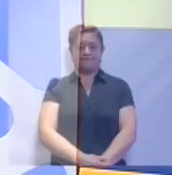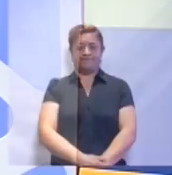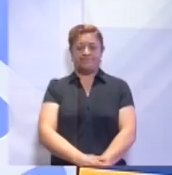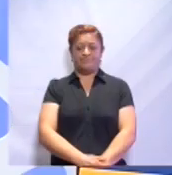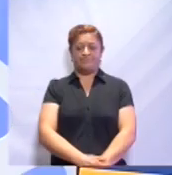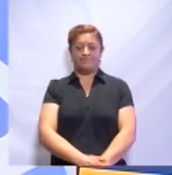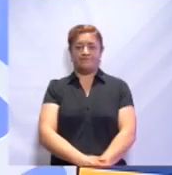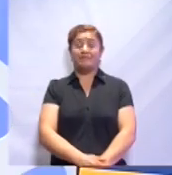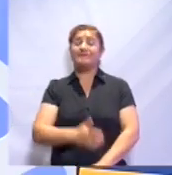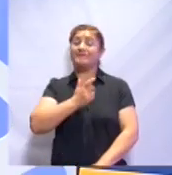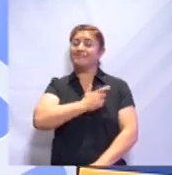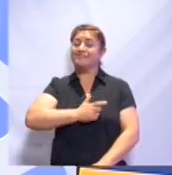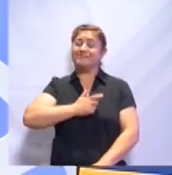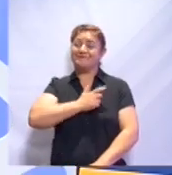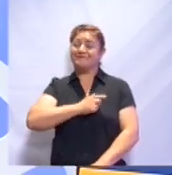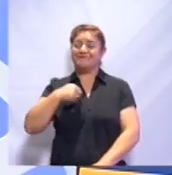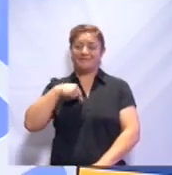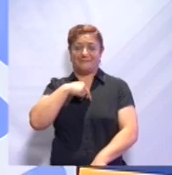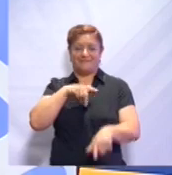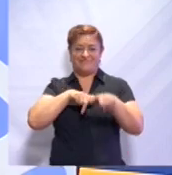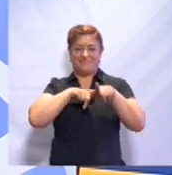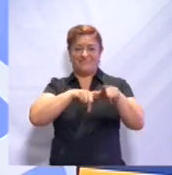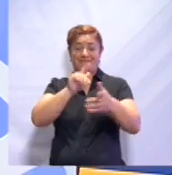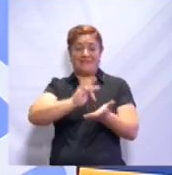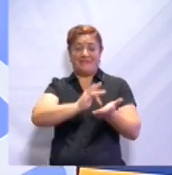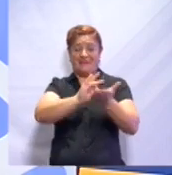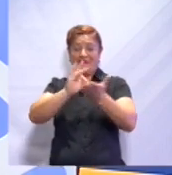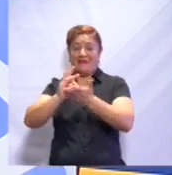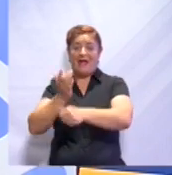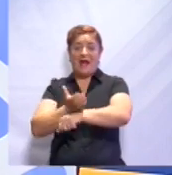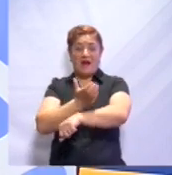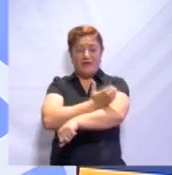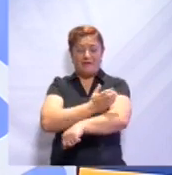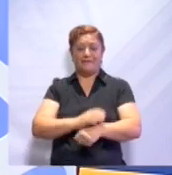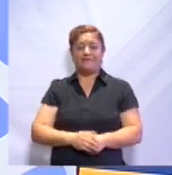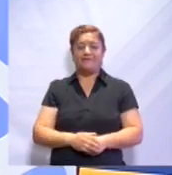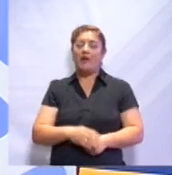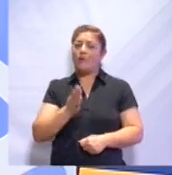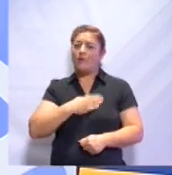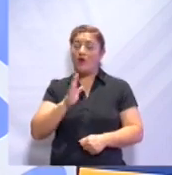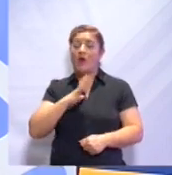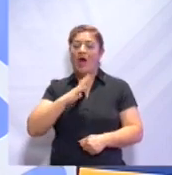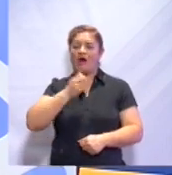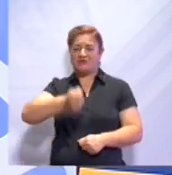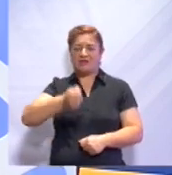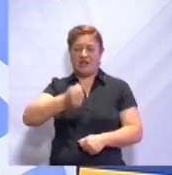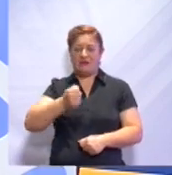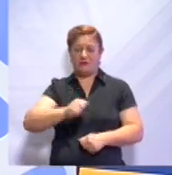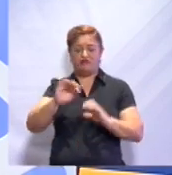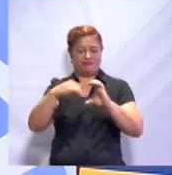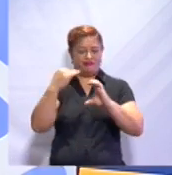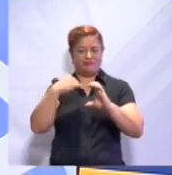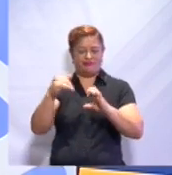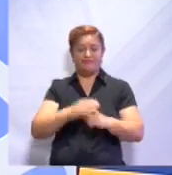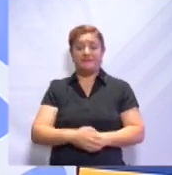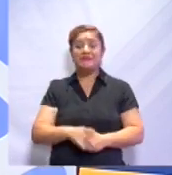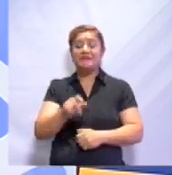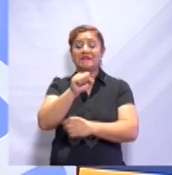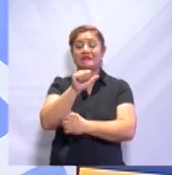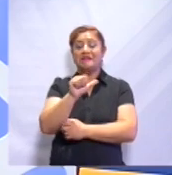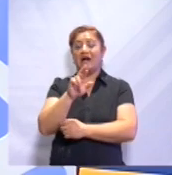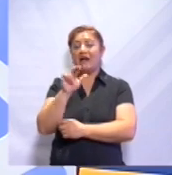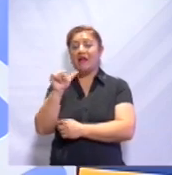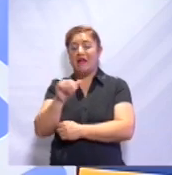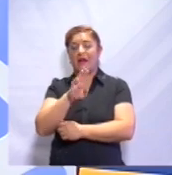¡Qué gusto que continúen con nosotros! Gracias por acompañarnos y bueno, continúen llegando saludos y queremos mandarle a Sara, a